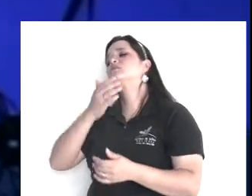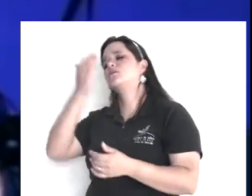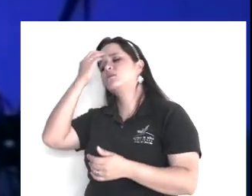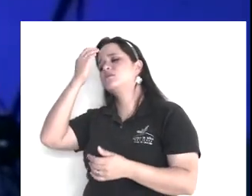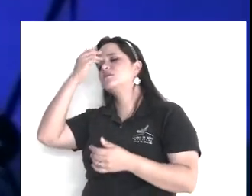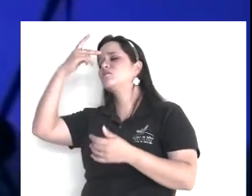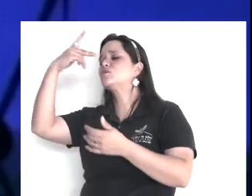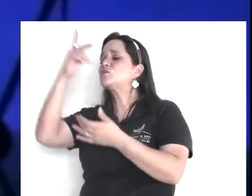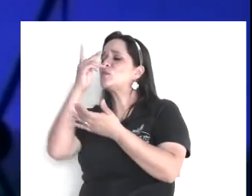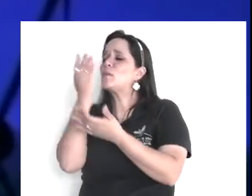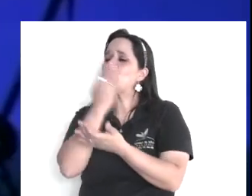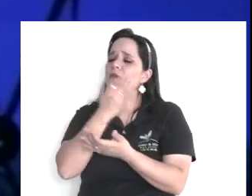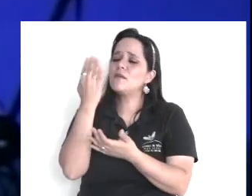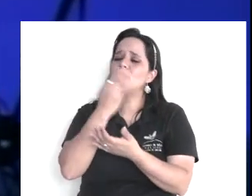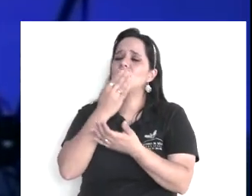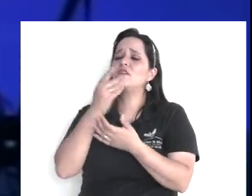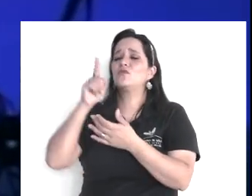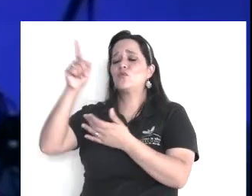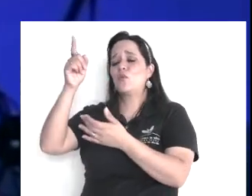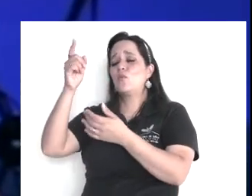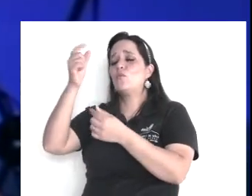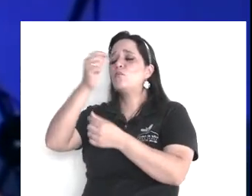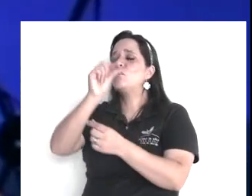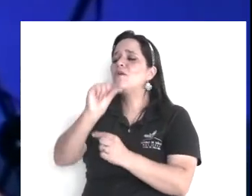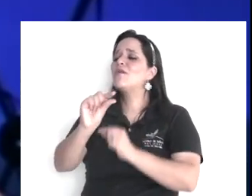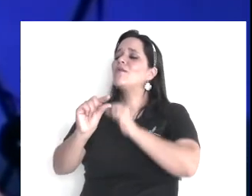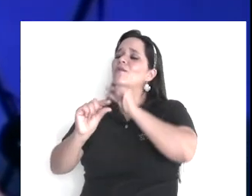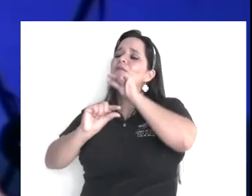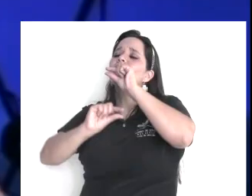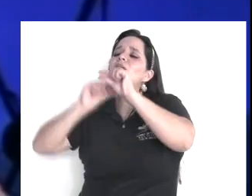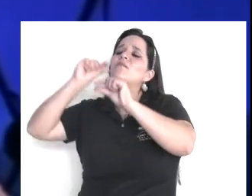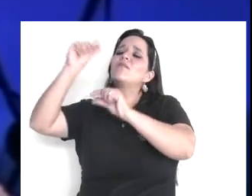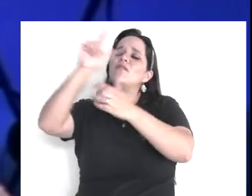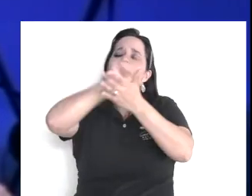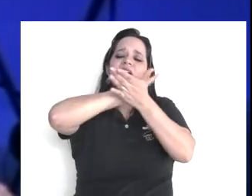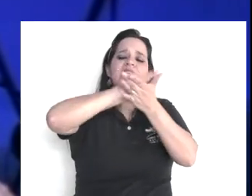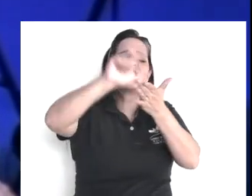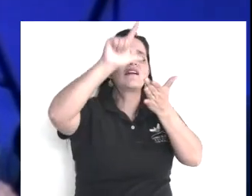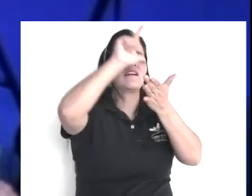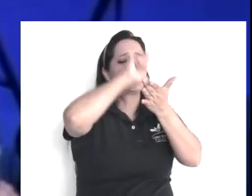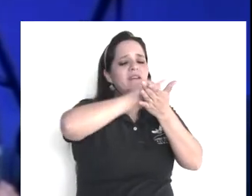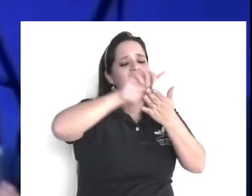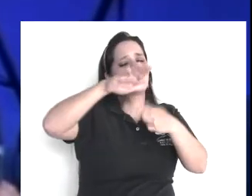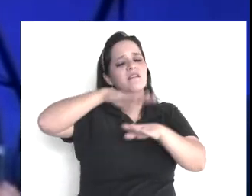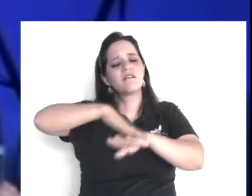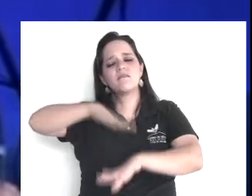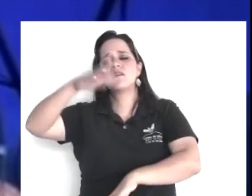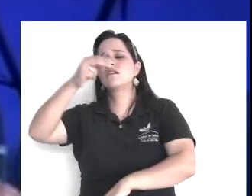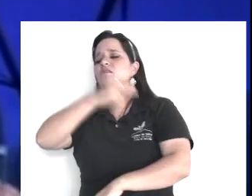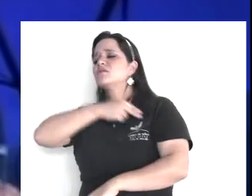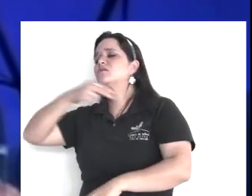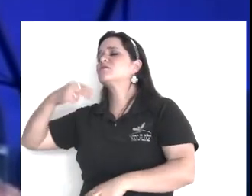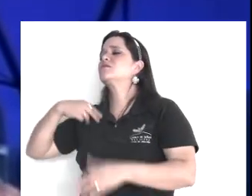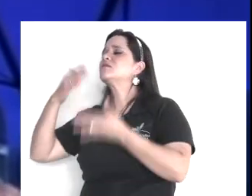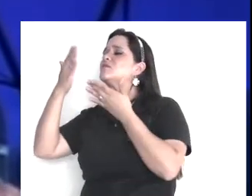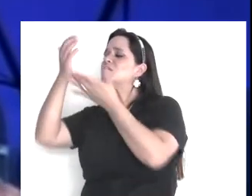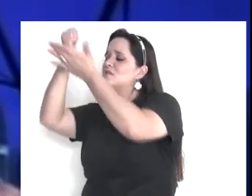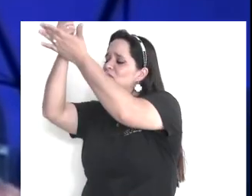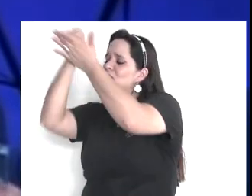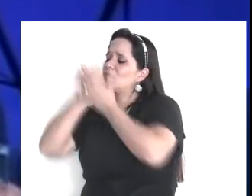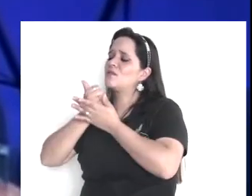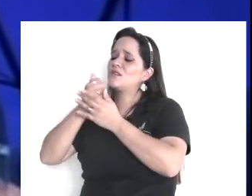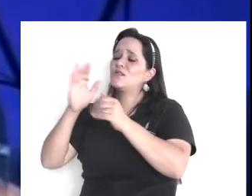vaya santificando, limpiando, ayúdanos señor, porque reconocemos, que todos hemos fallado,